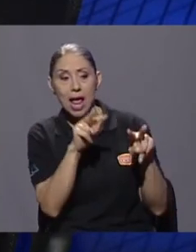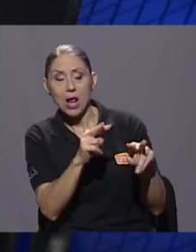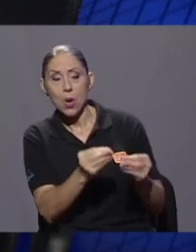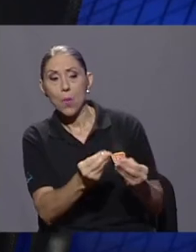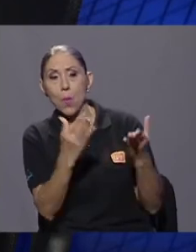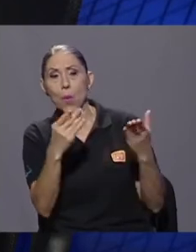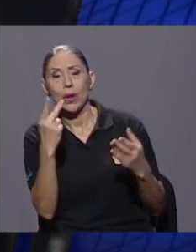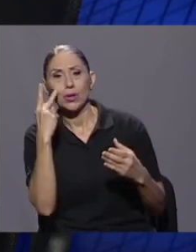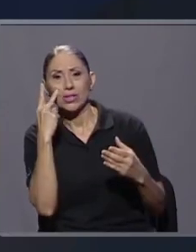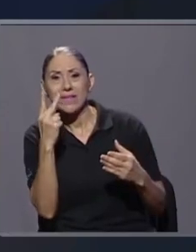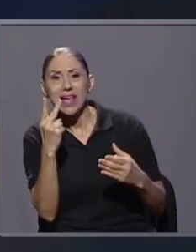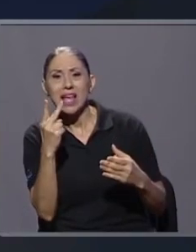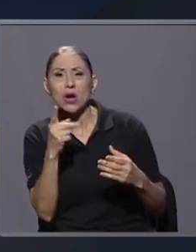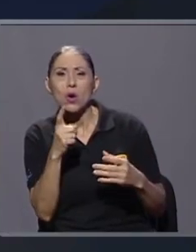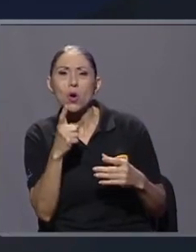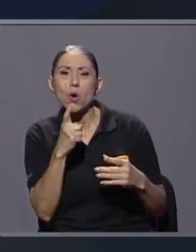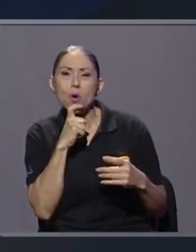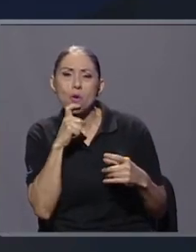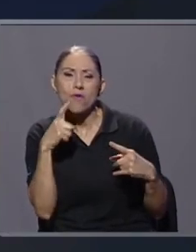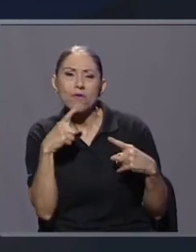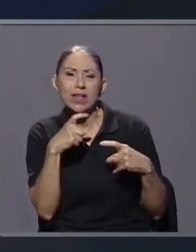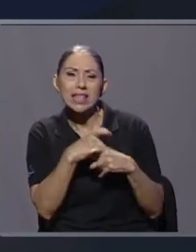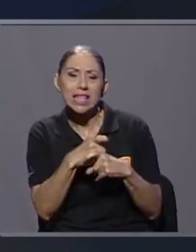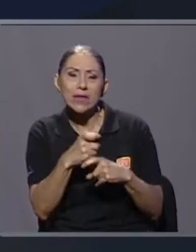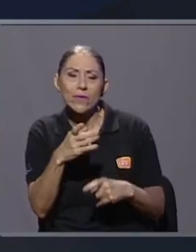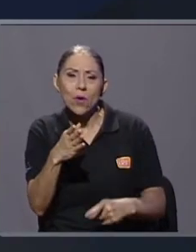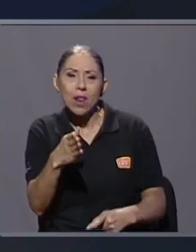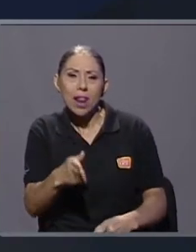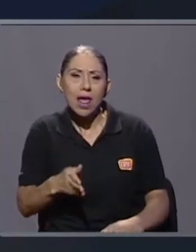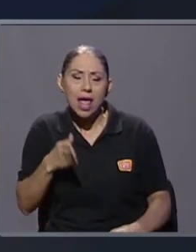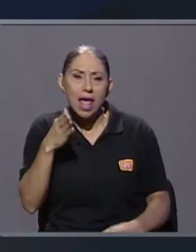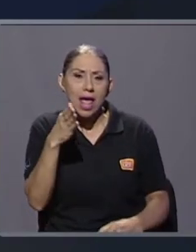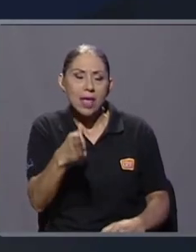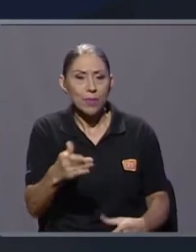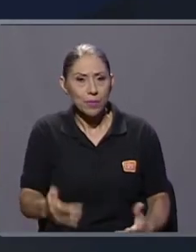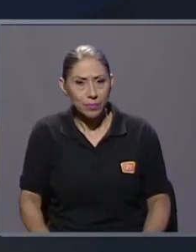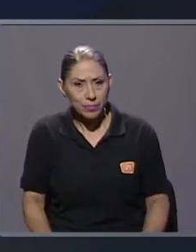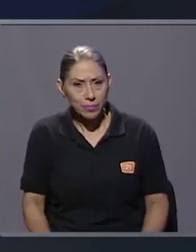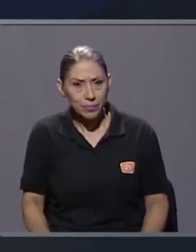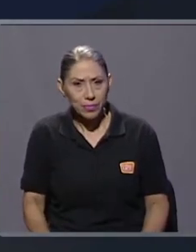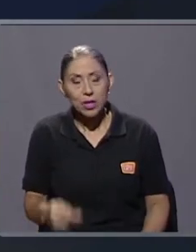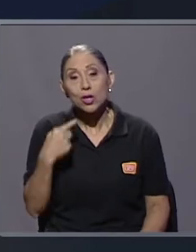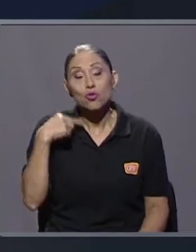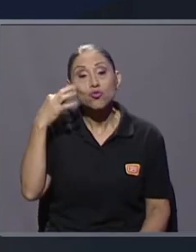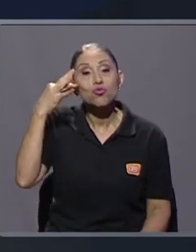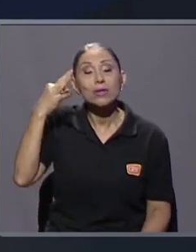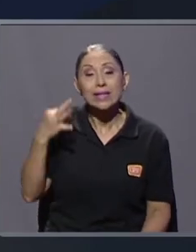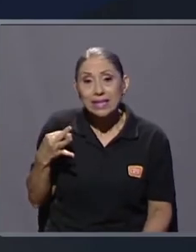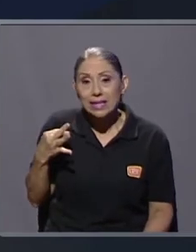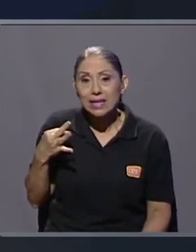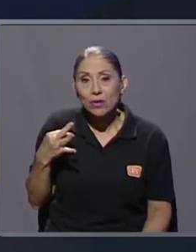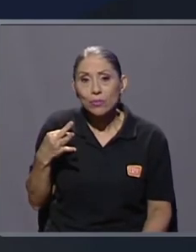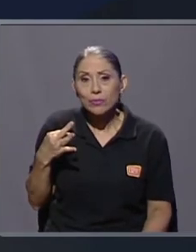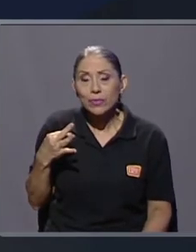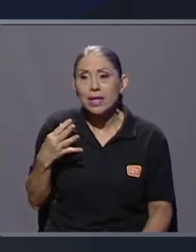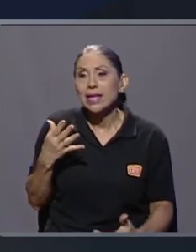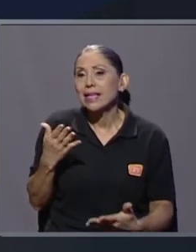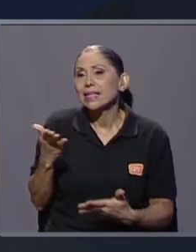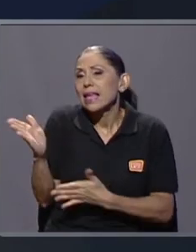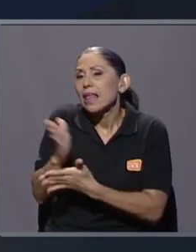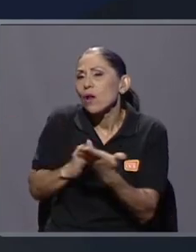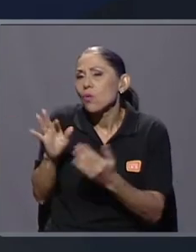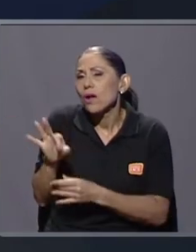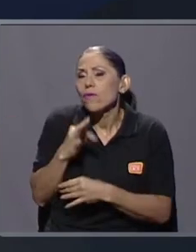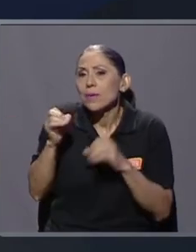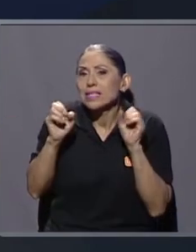lento y todo. Y creo que cuanto más se pueda, de alguna manera,